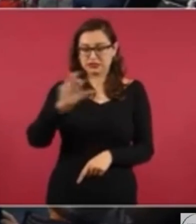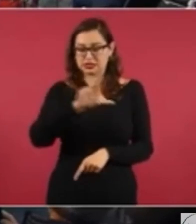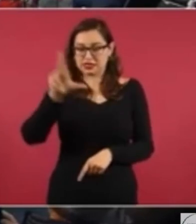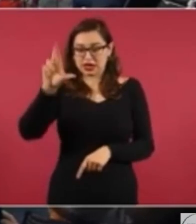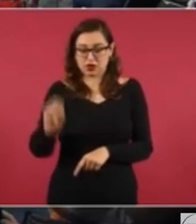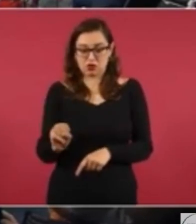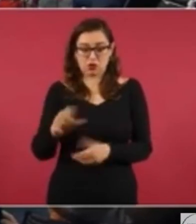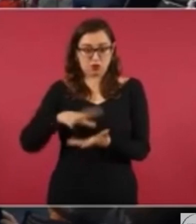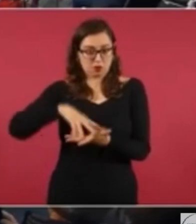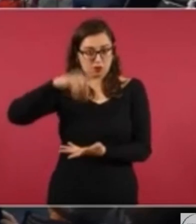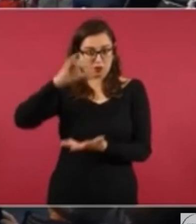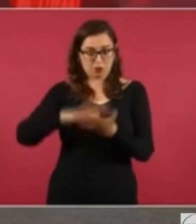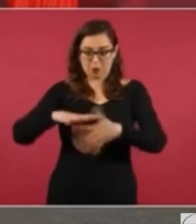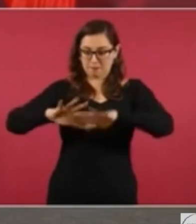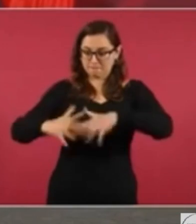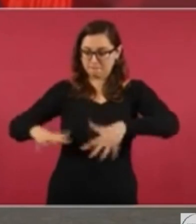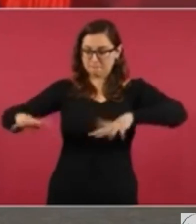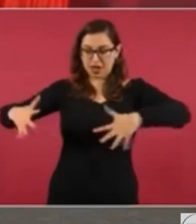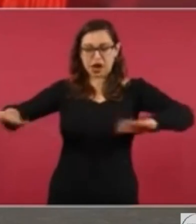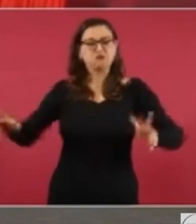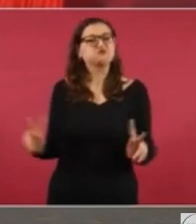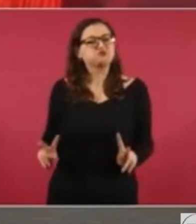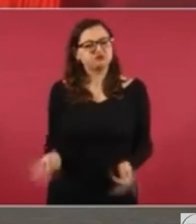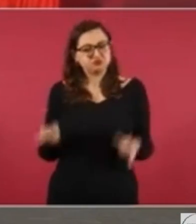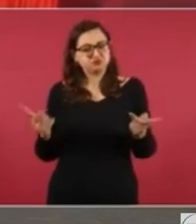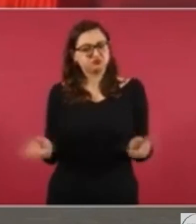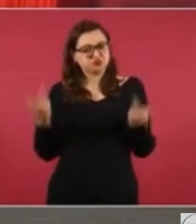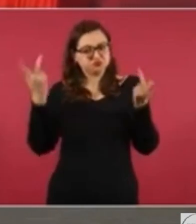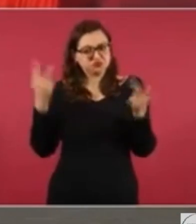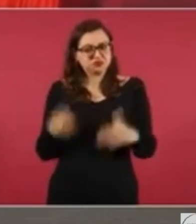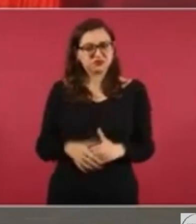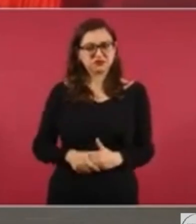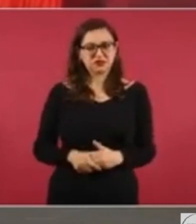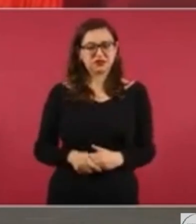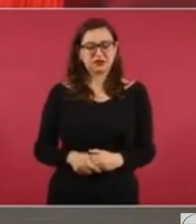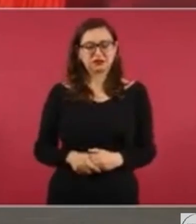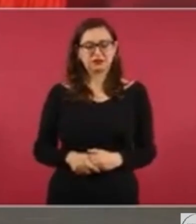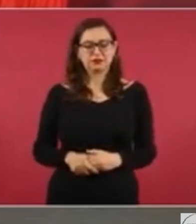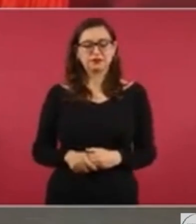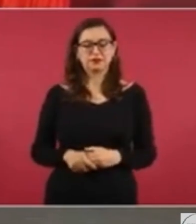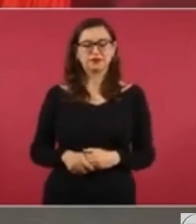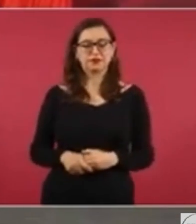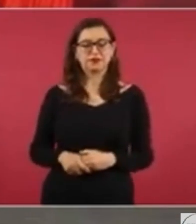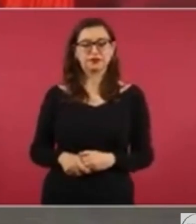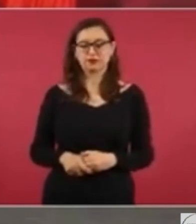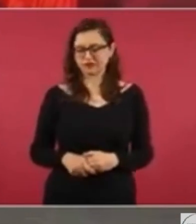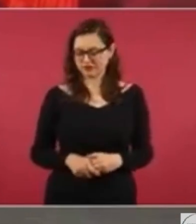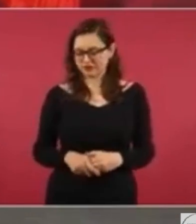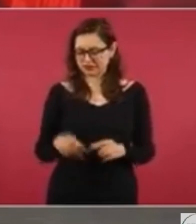recuerdo, ¿cómo se llama después de